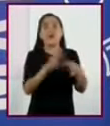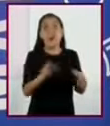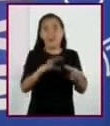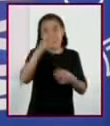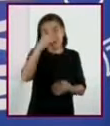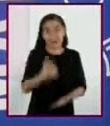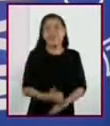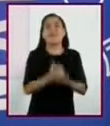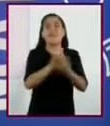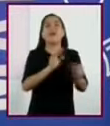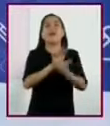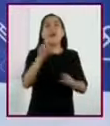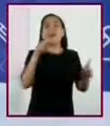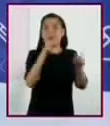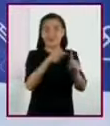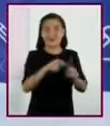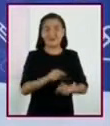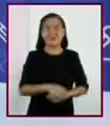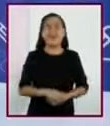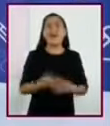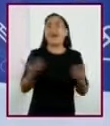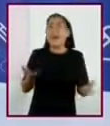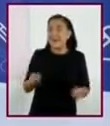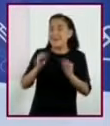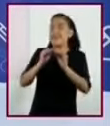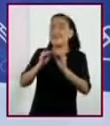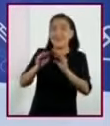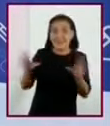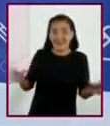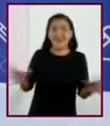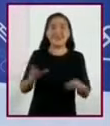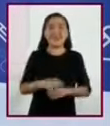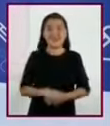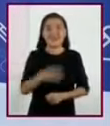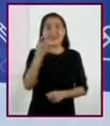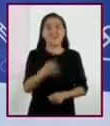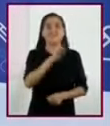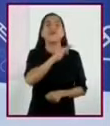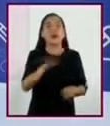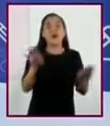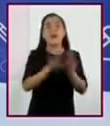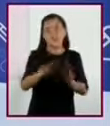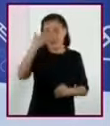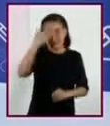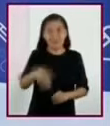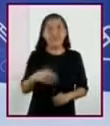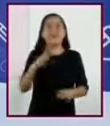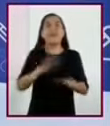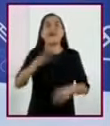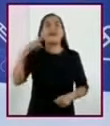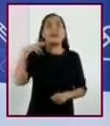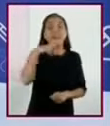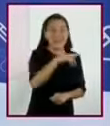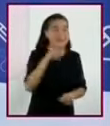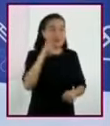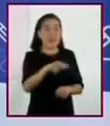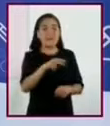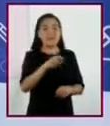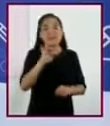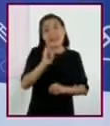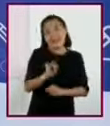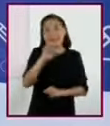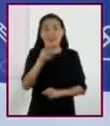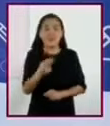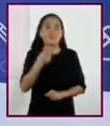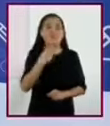nuestro propósito. Claro, así puedo saber más rápidamente si me sirve para